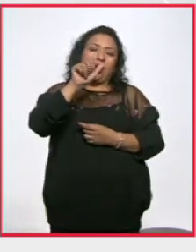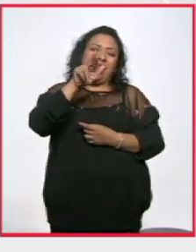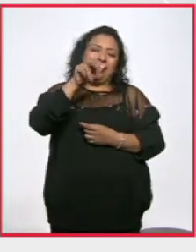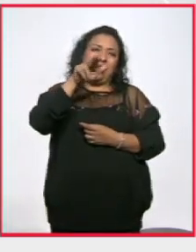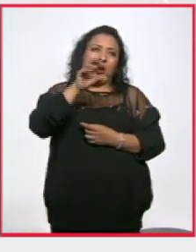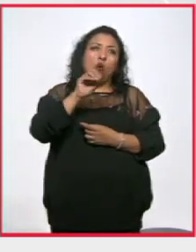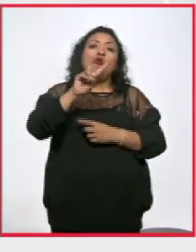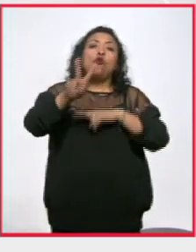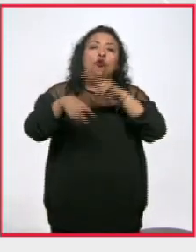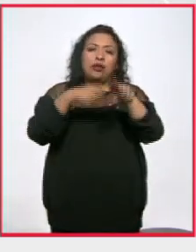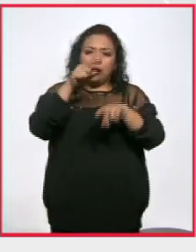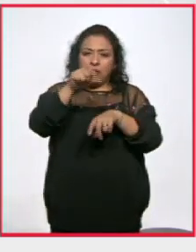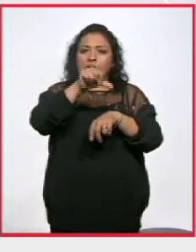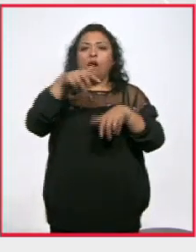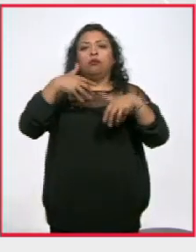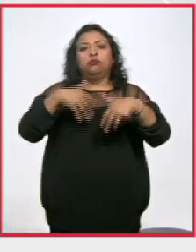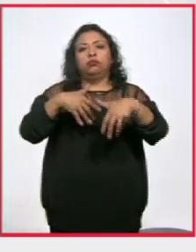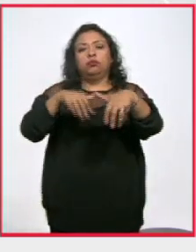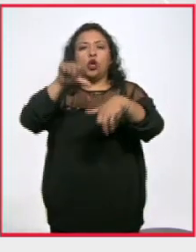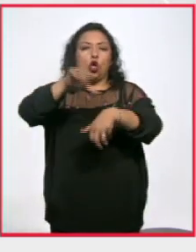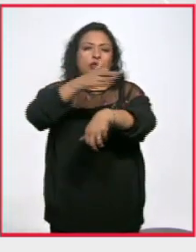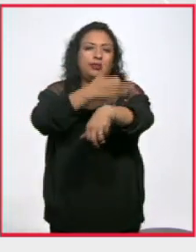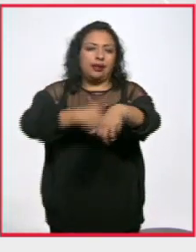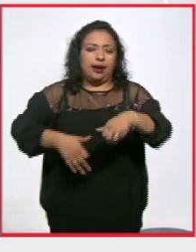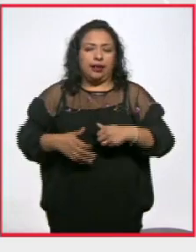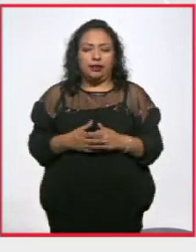que también asistió a la marcha de esta tarde.